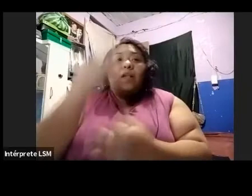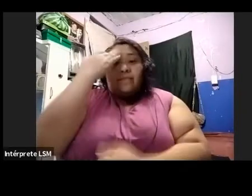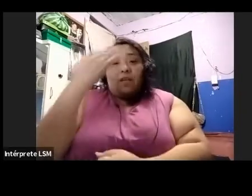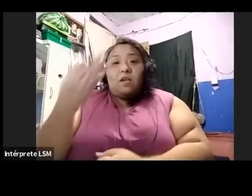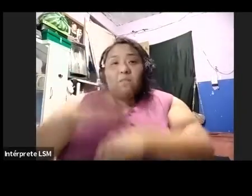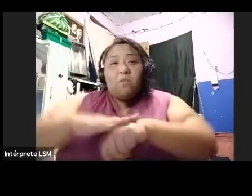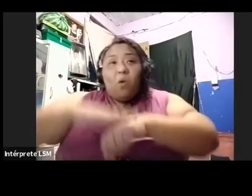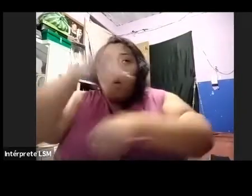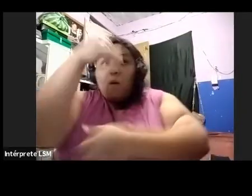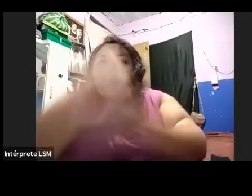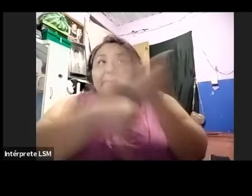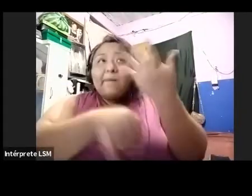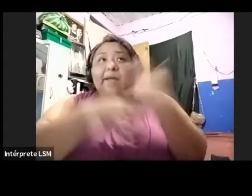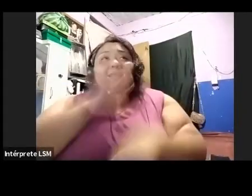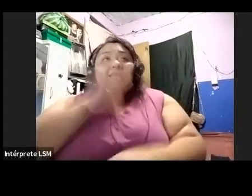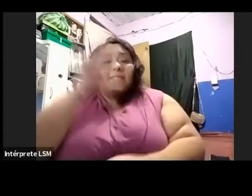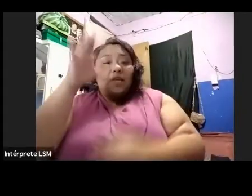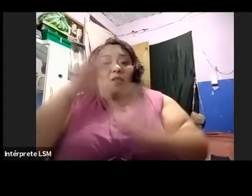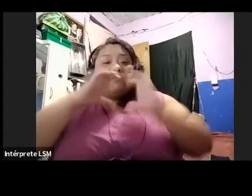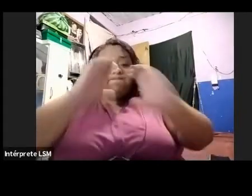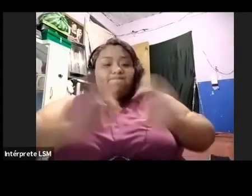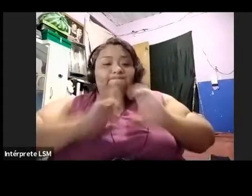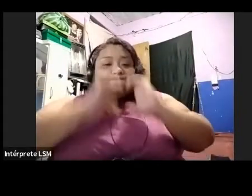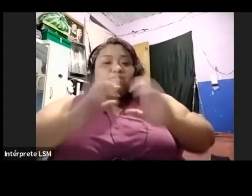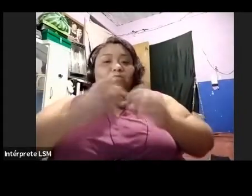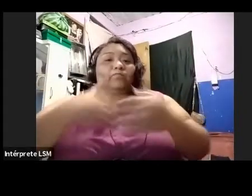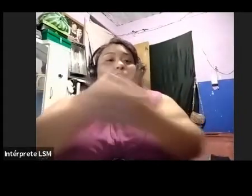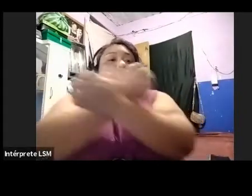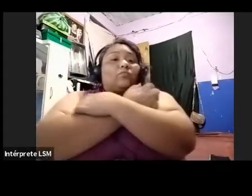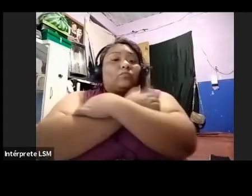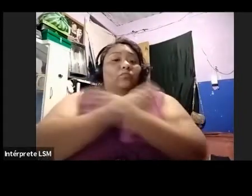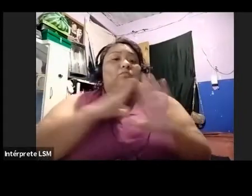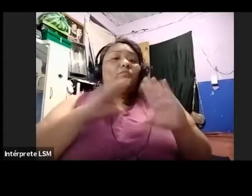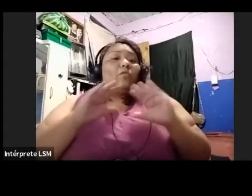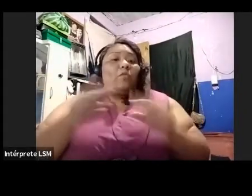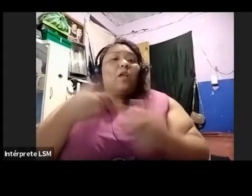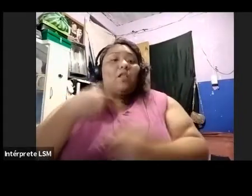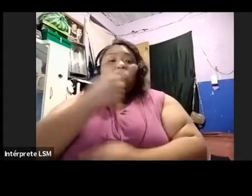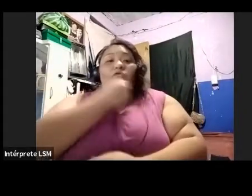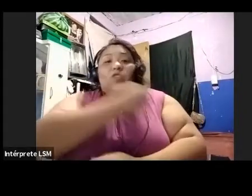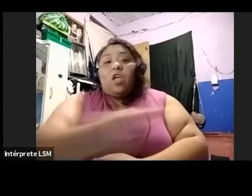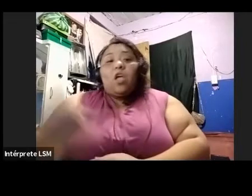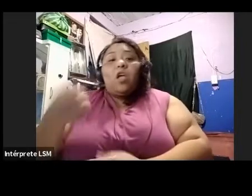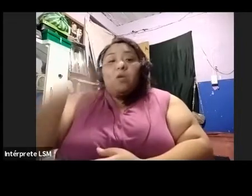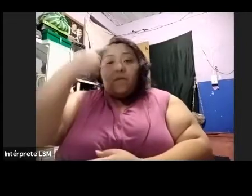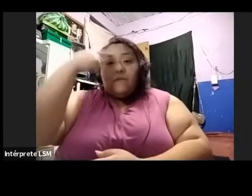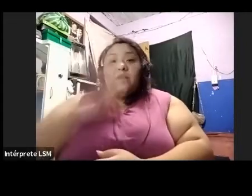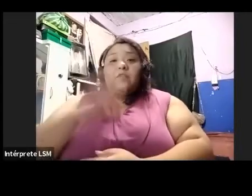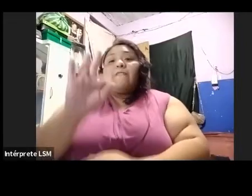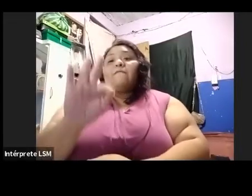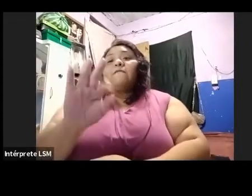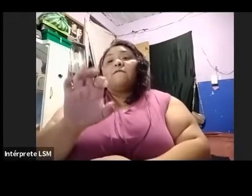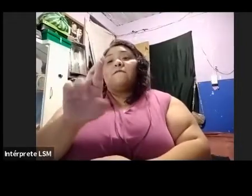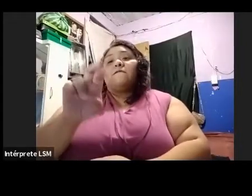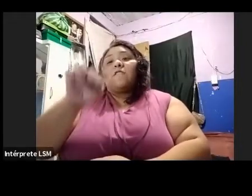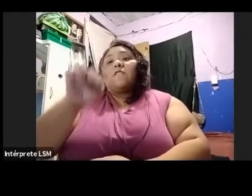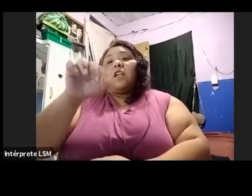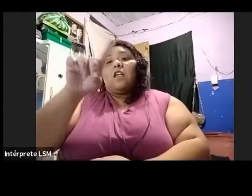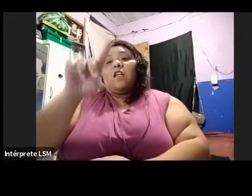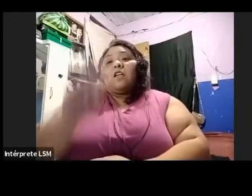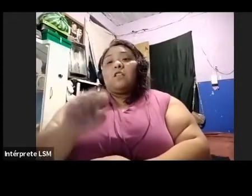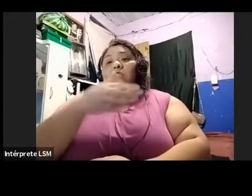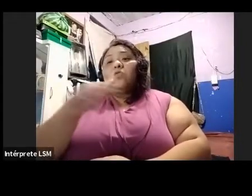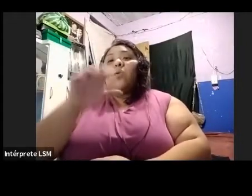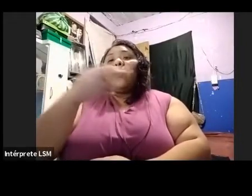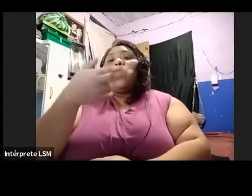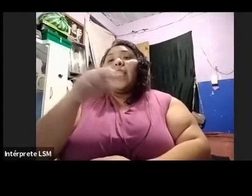crianza y acompañamiento de ese ser humano tan especial. Fernando Hernández Avilés, presidente de la Asociación